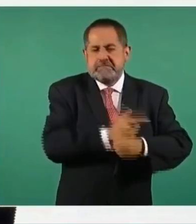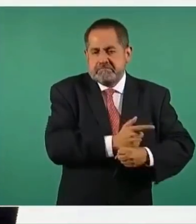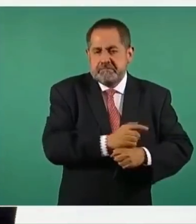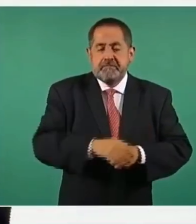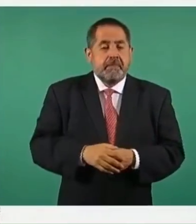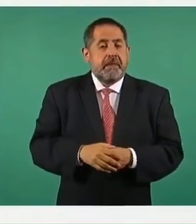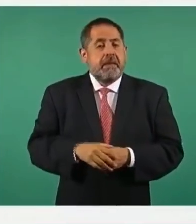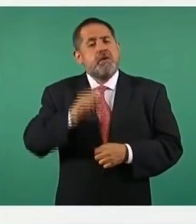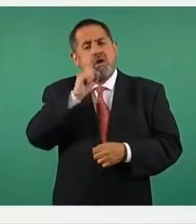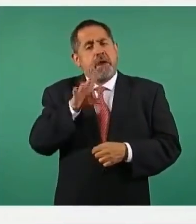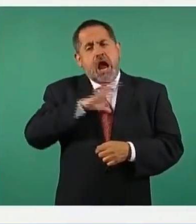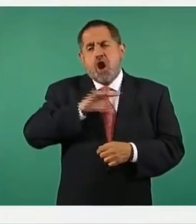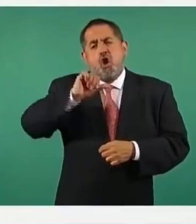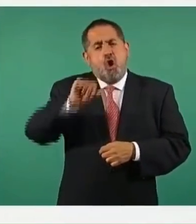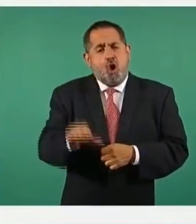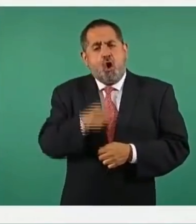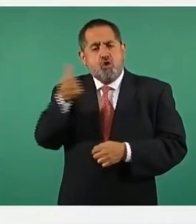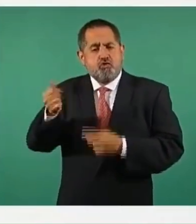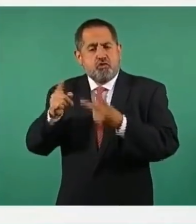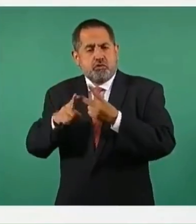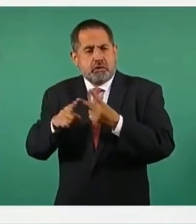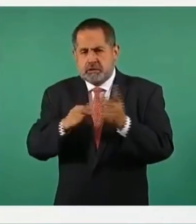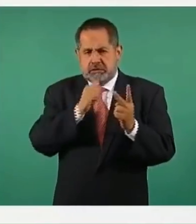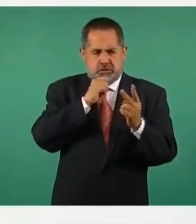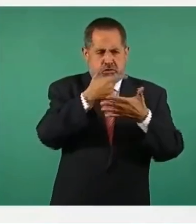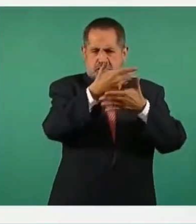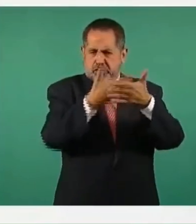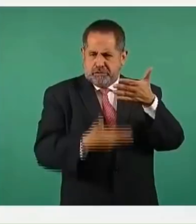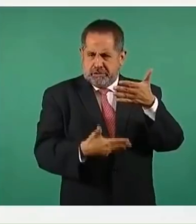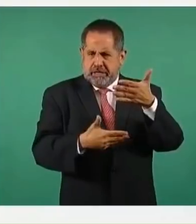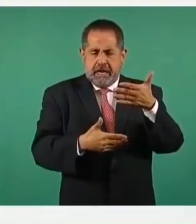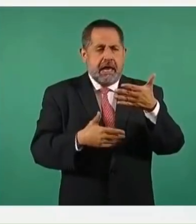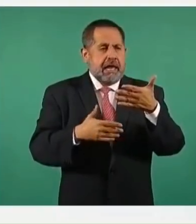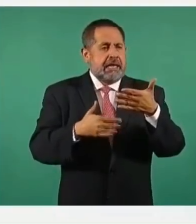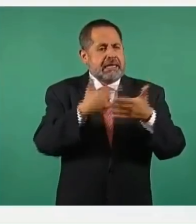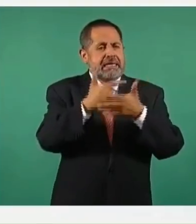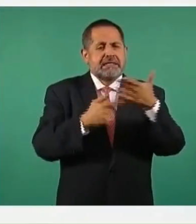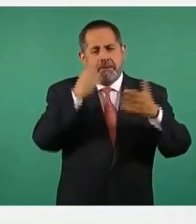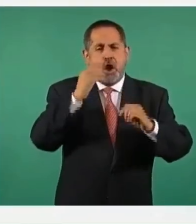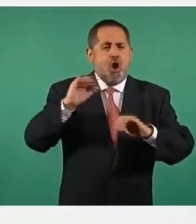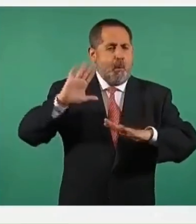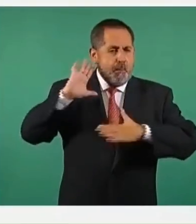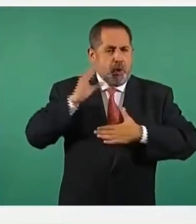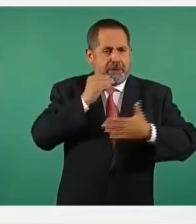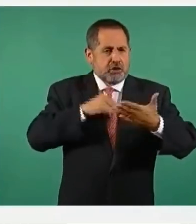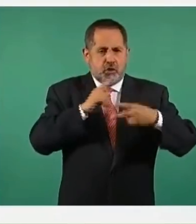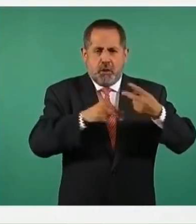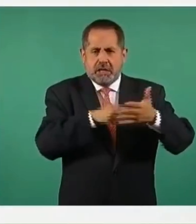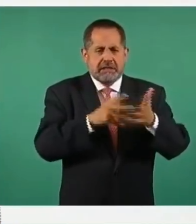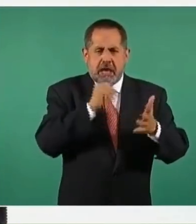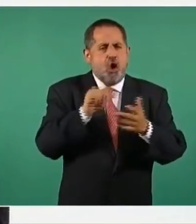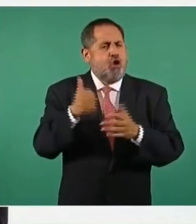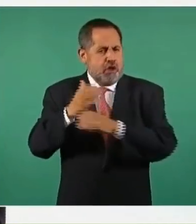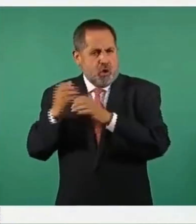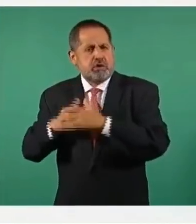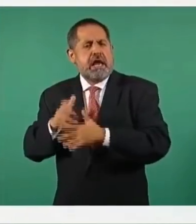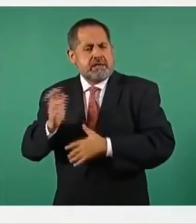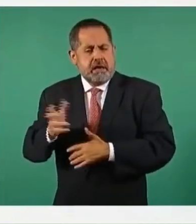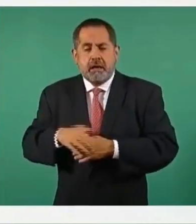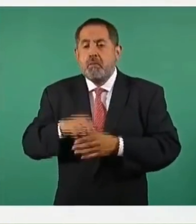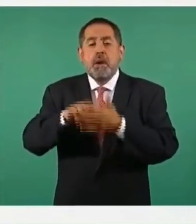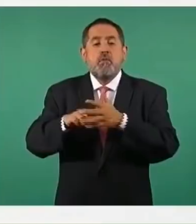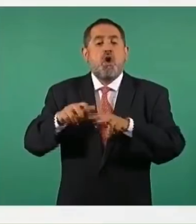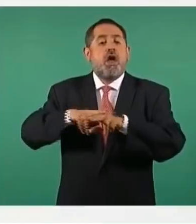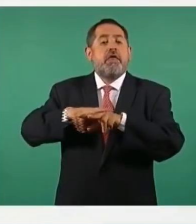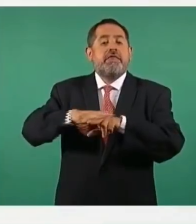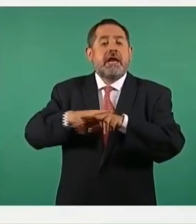muchas otras cosas que no estaban incluidas en ese listado de compromisos. Por ejemplo, terminamos el tren